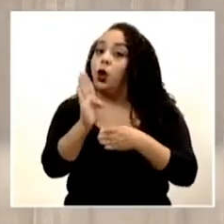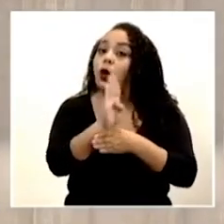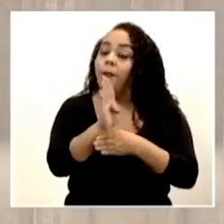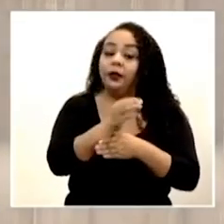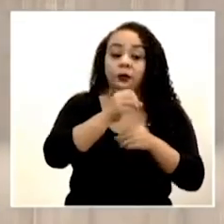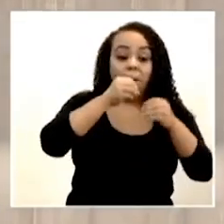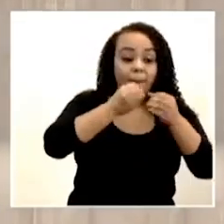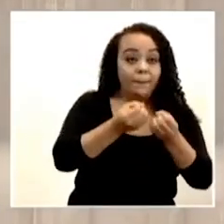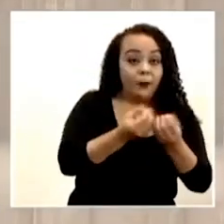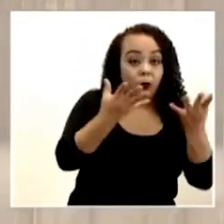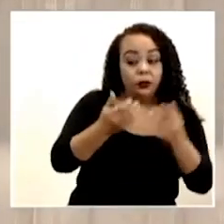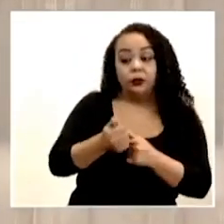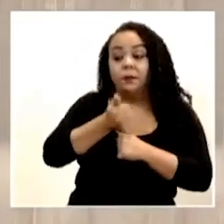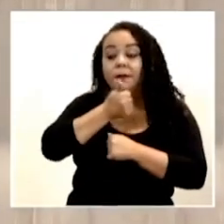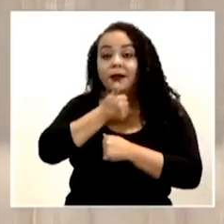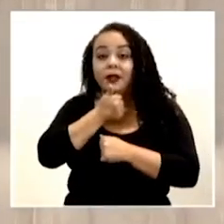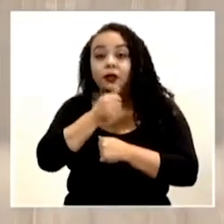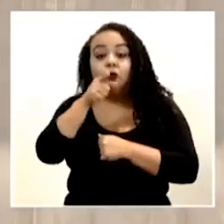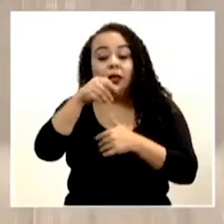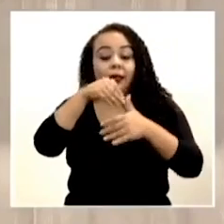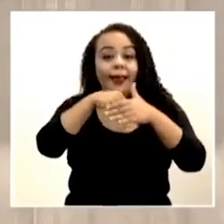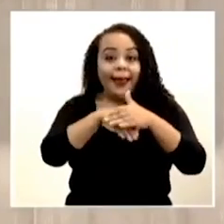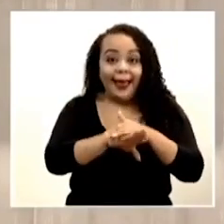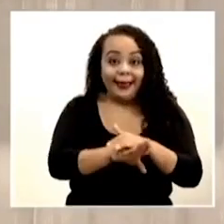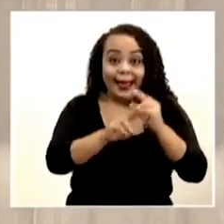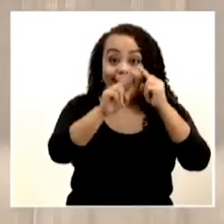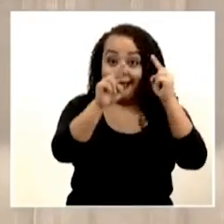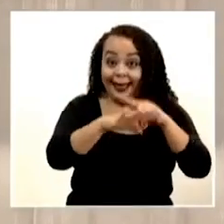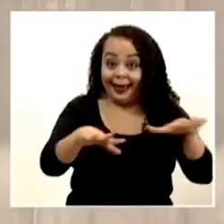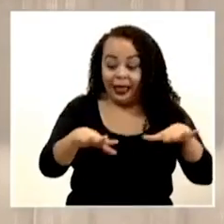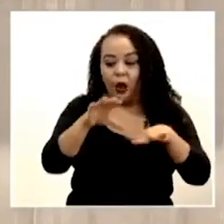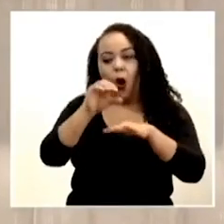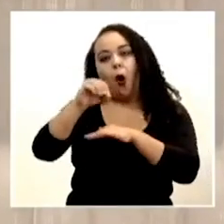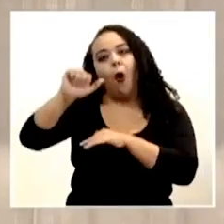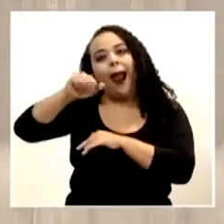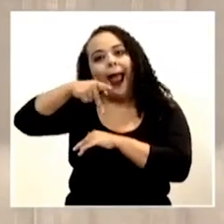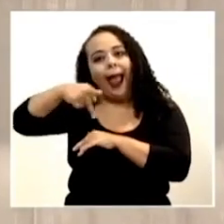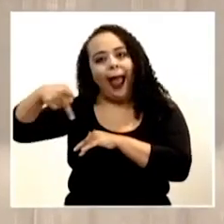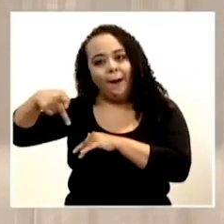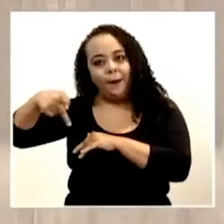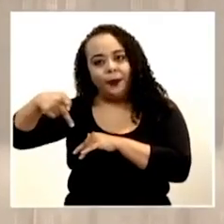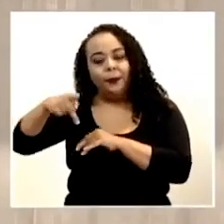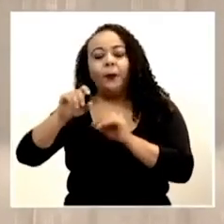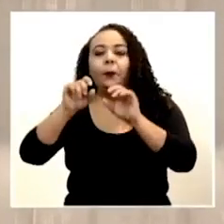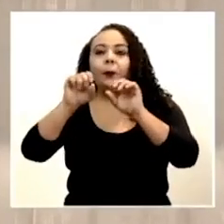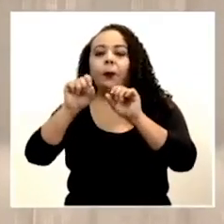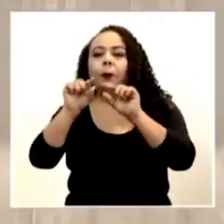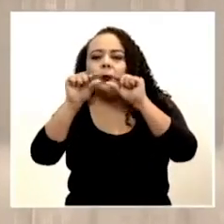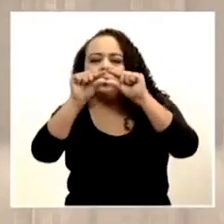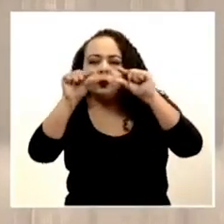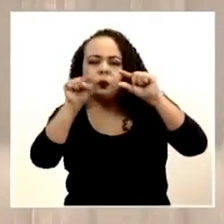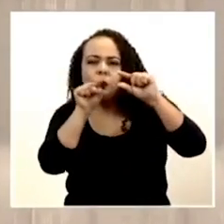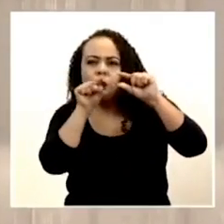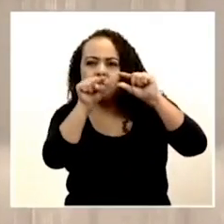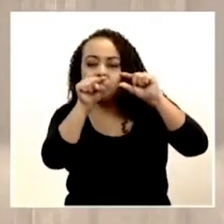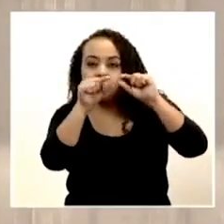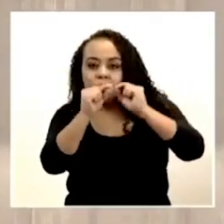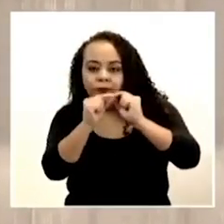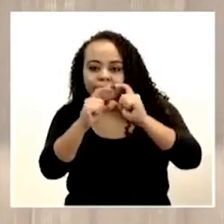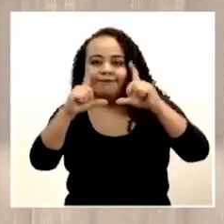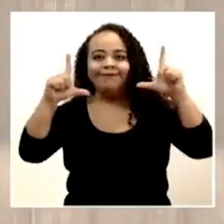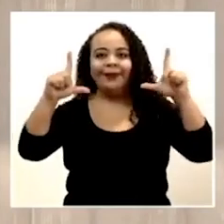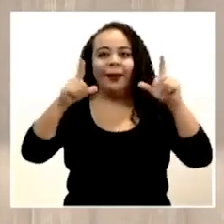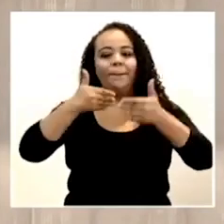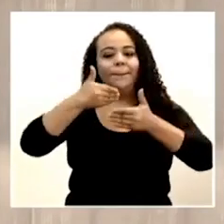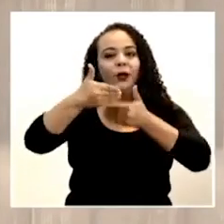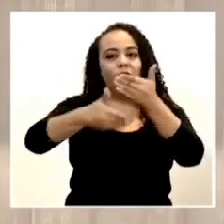cuando usted ingresa al sitio o a la aplicación web, tienen una pestañita donde ingresan y se les facilita el